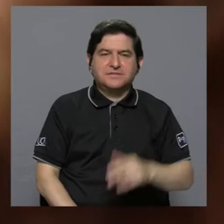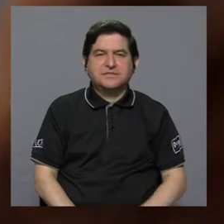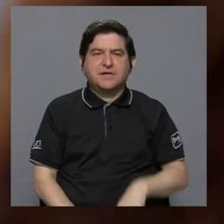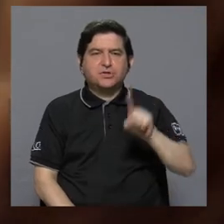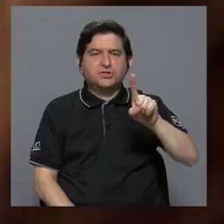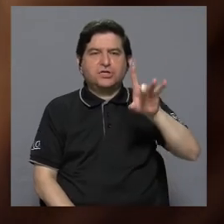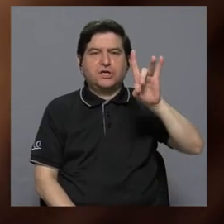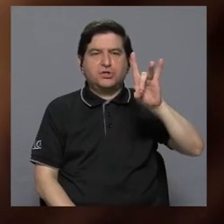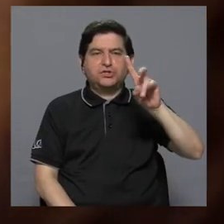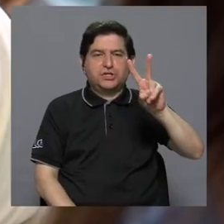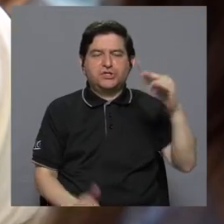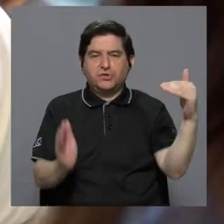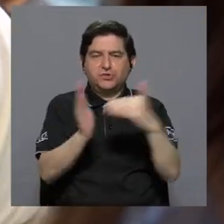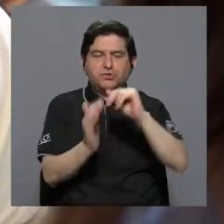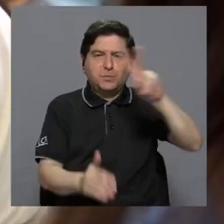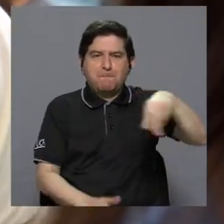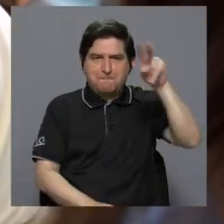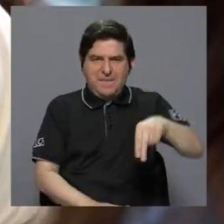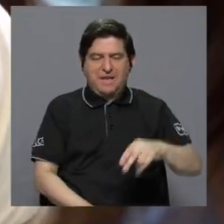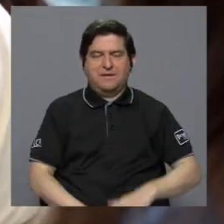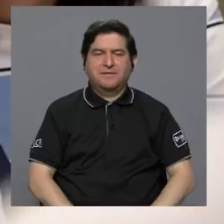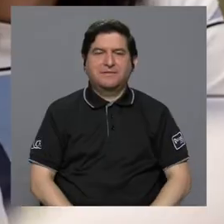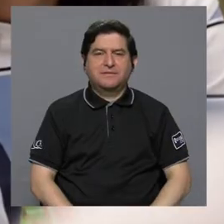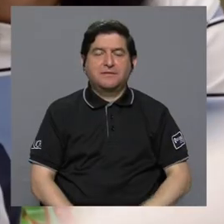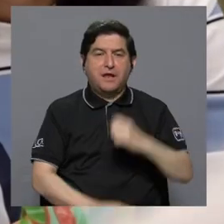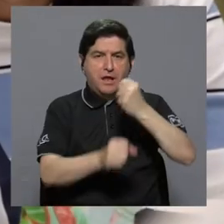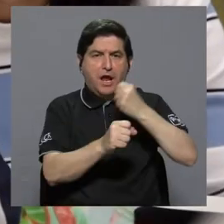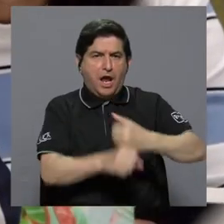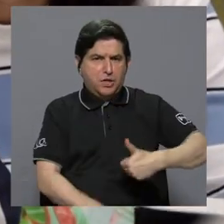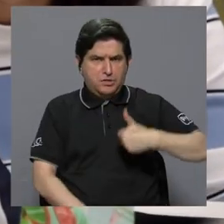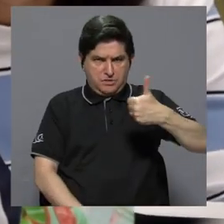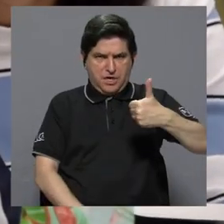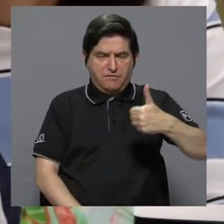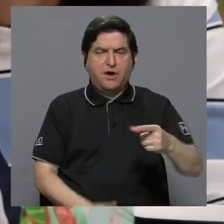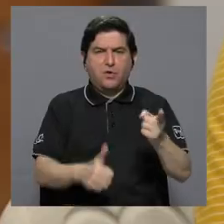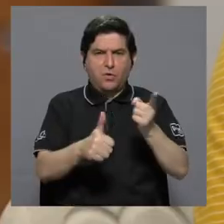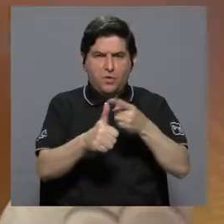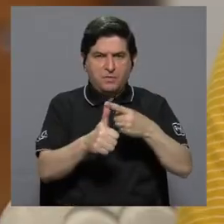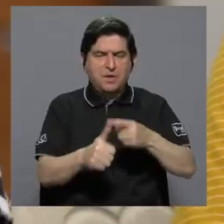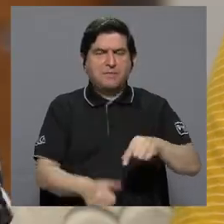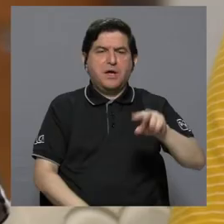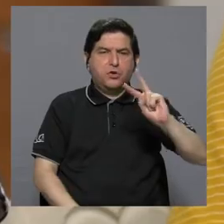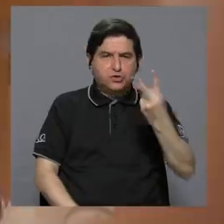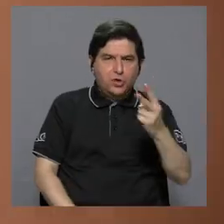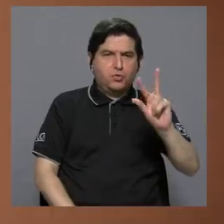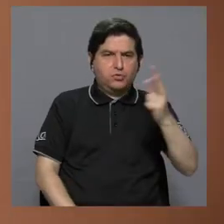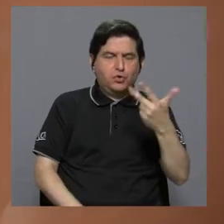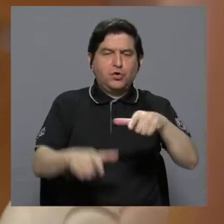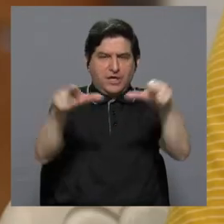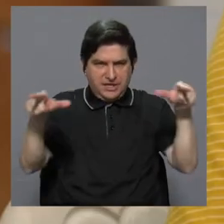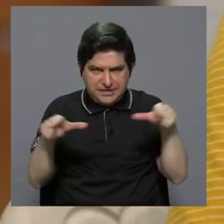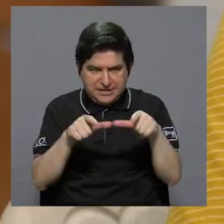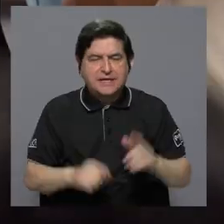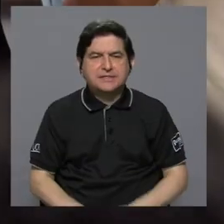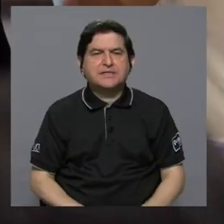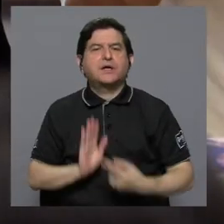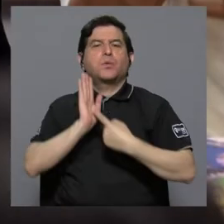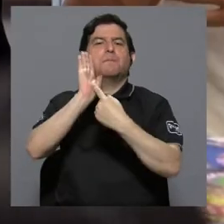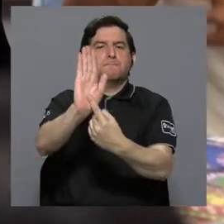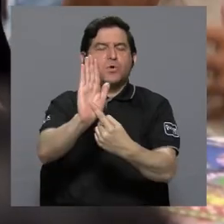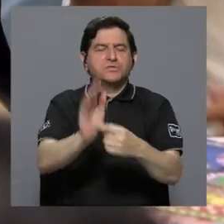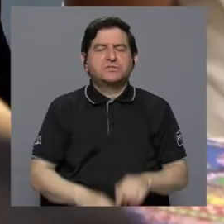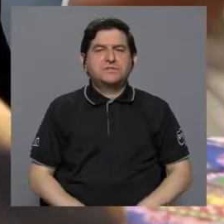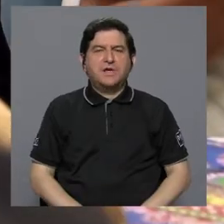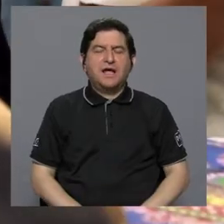premio de 182 mil colones. Las obras ganadoras del primer, segundo y tercer lugar serán